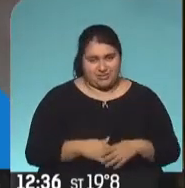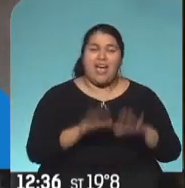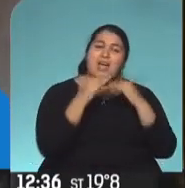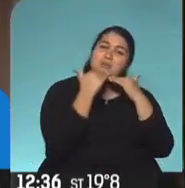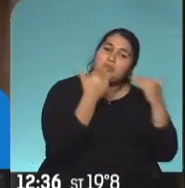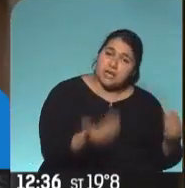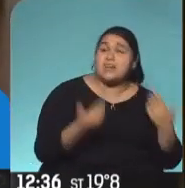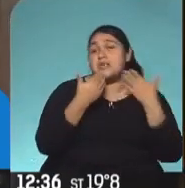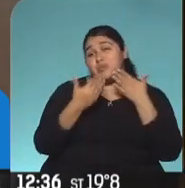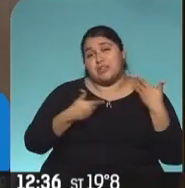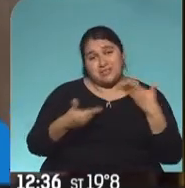Muchísimas por tenerme, muchas gracias. Gracias Martín.